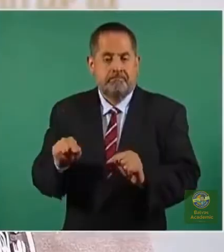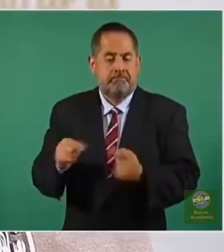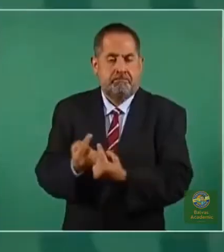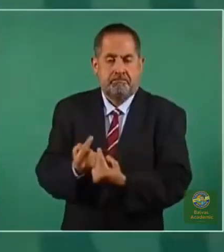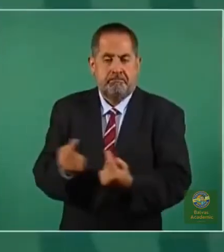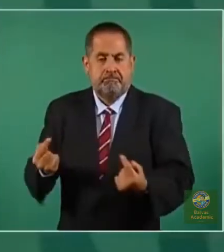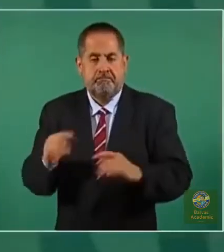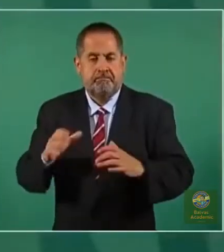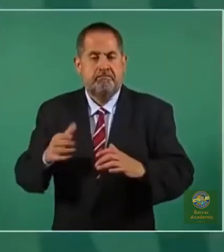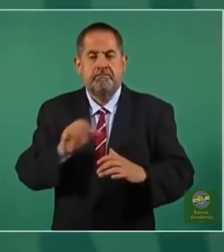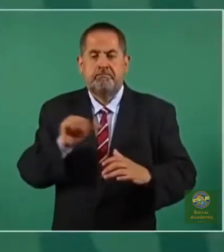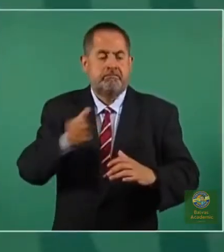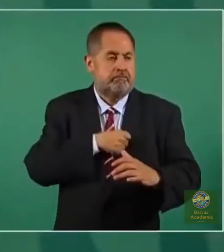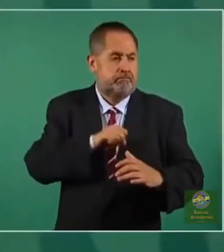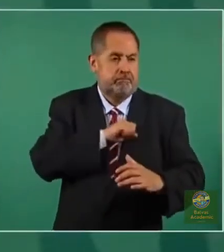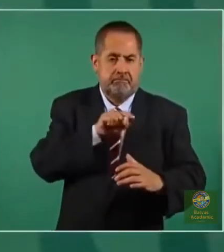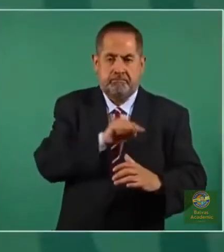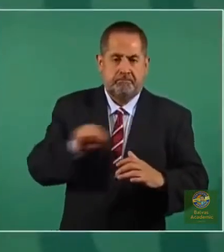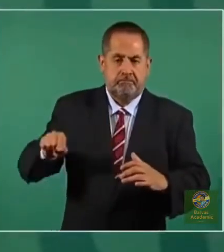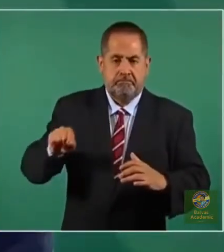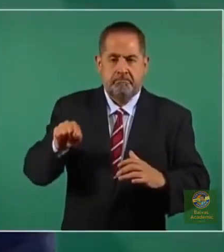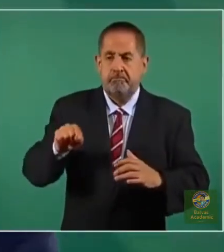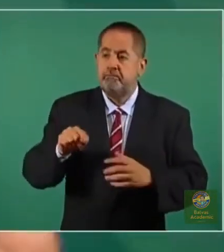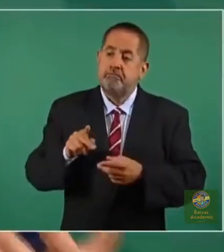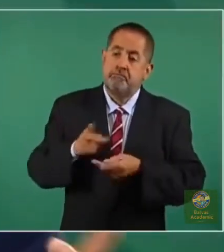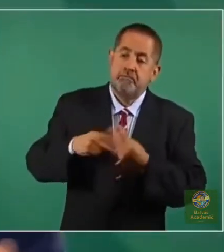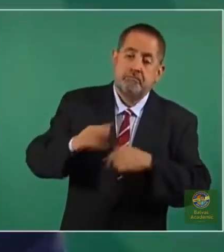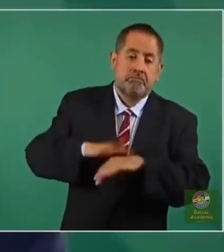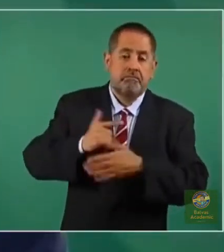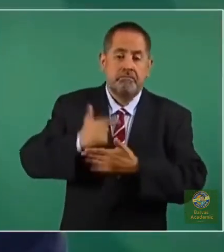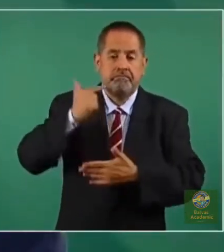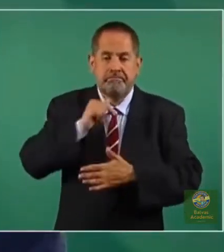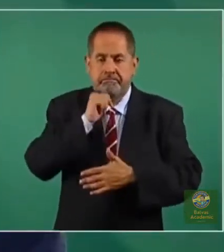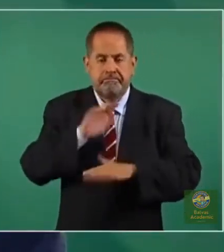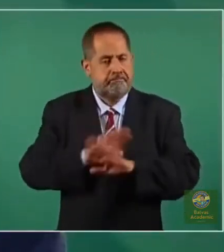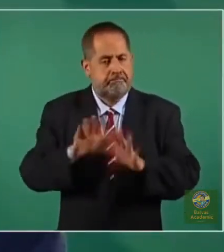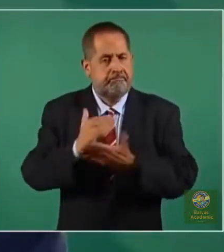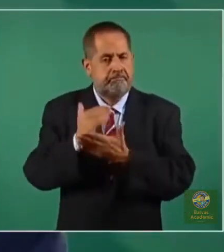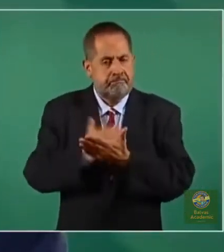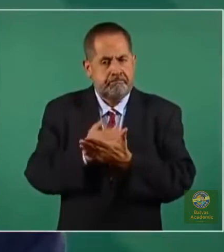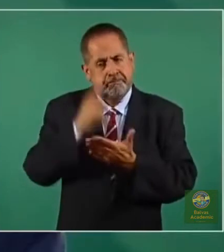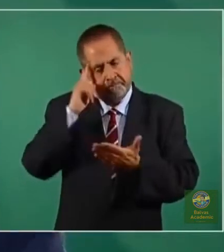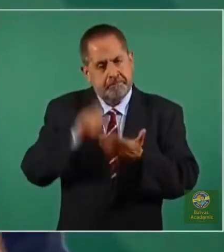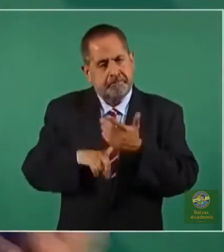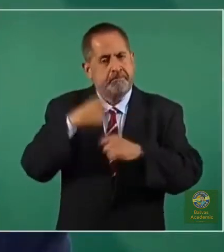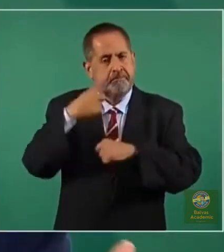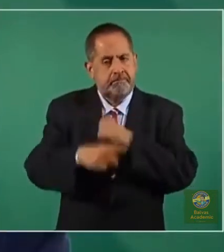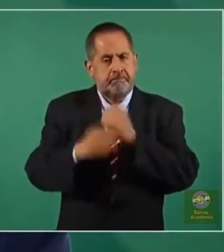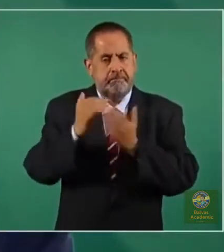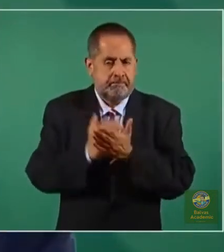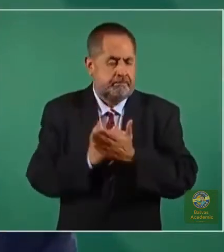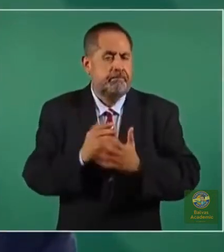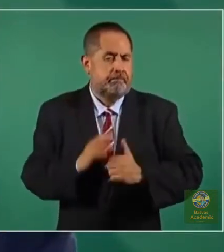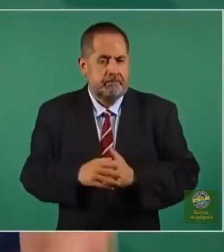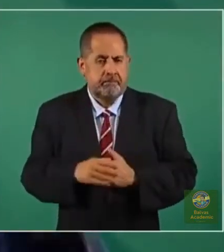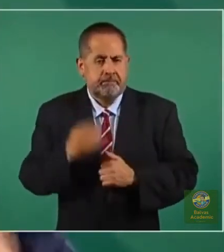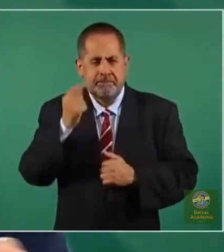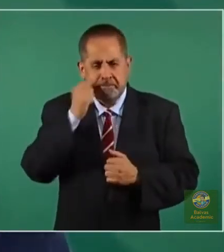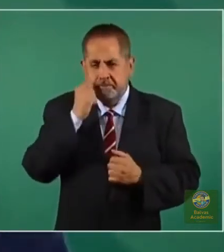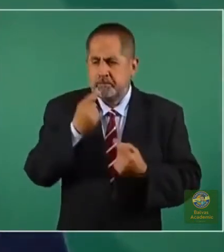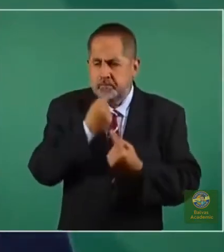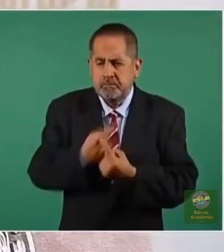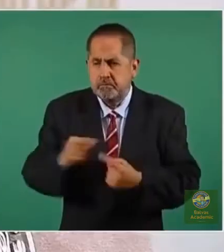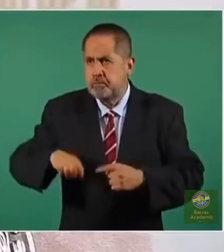condiciones de salud que agravan la condición, la probabilidad de daño, independientemente de la edad,